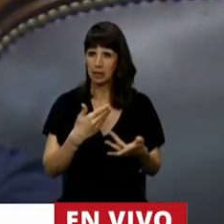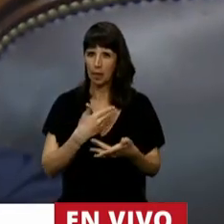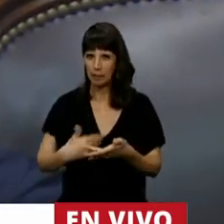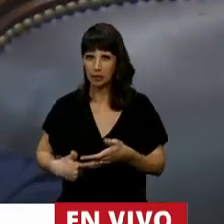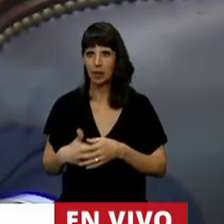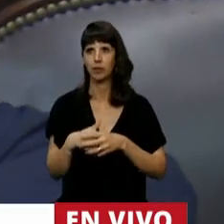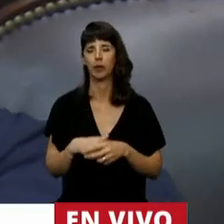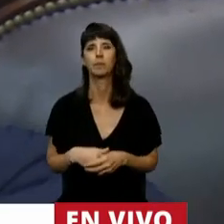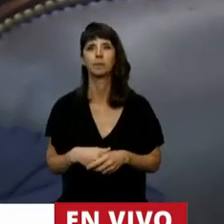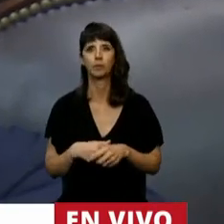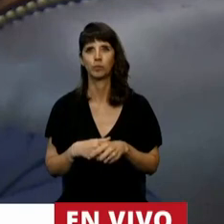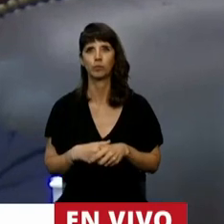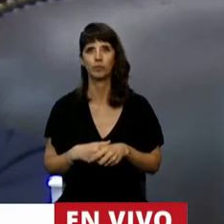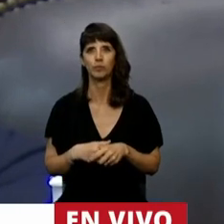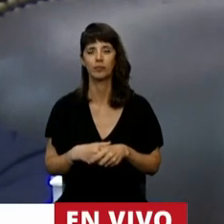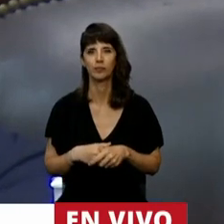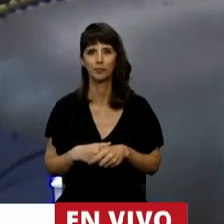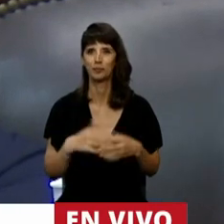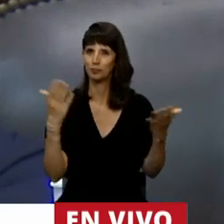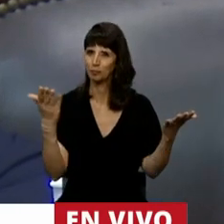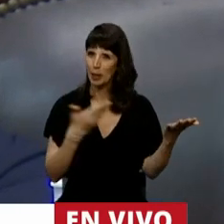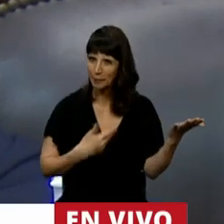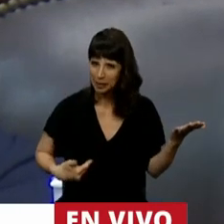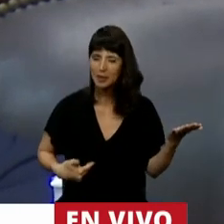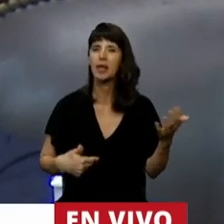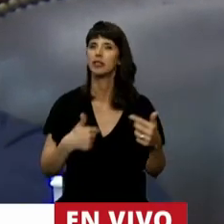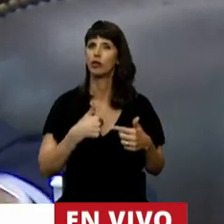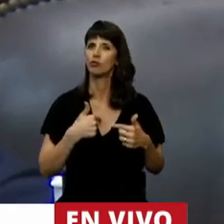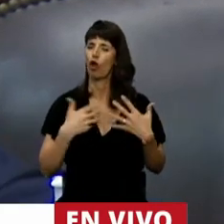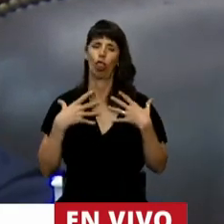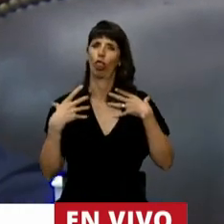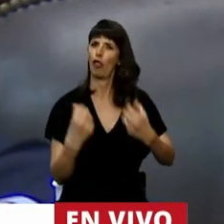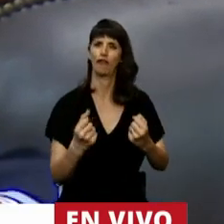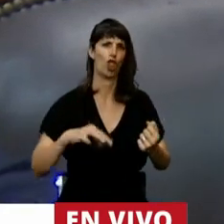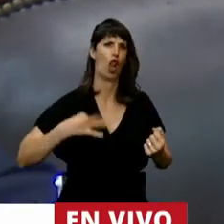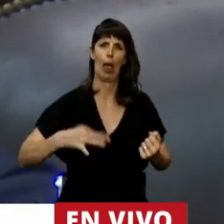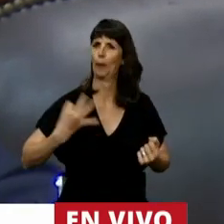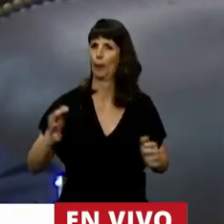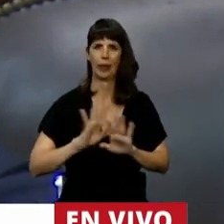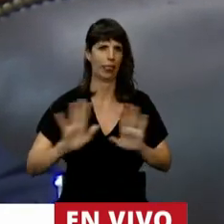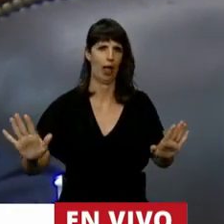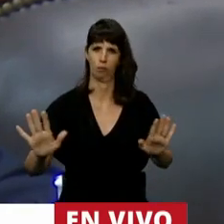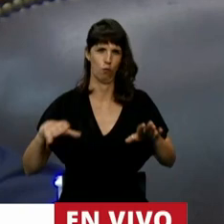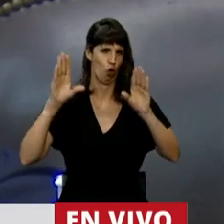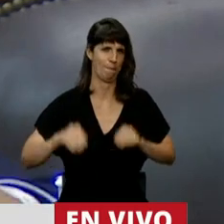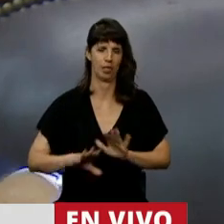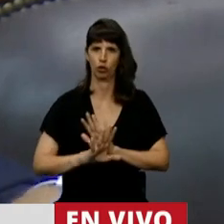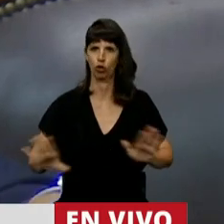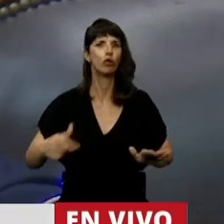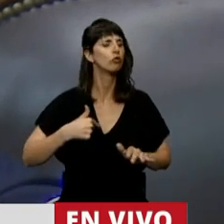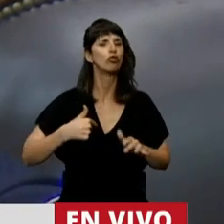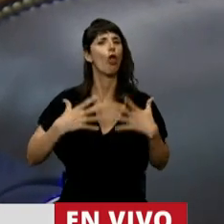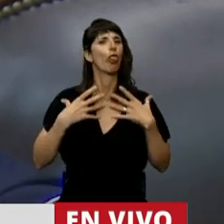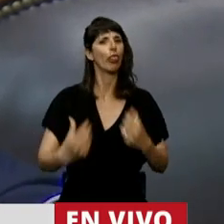señor Presidente. Señor Presidente, soy un defensor de la vida en todos sus aspectos. Defiendo las dos